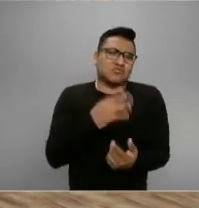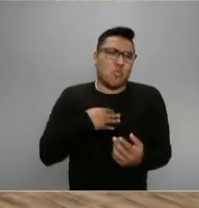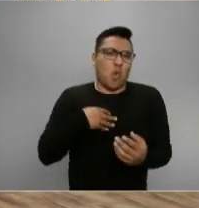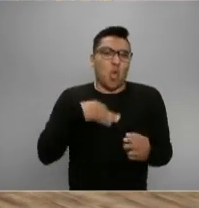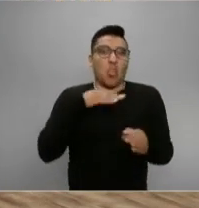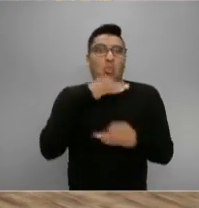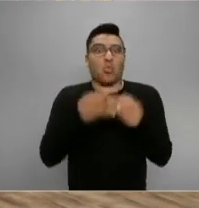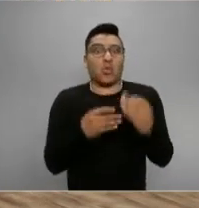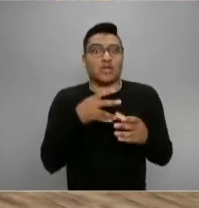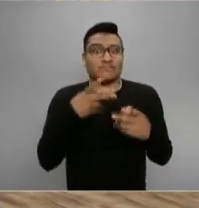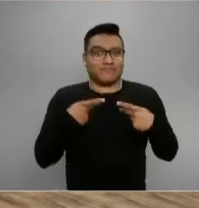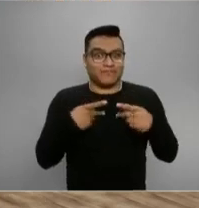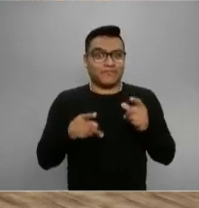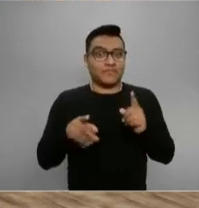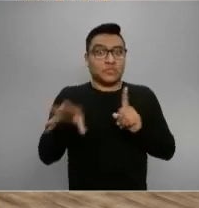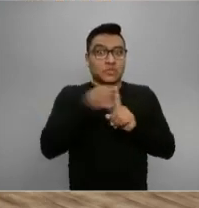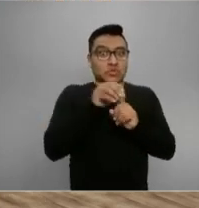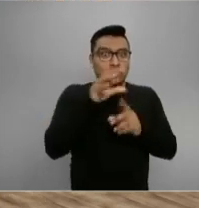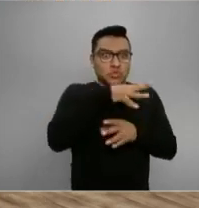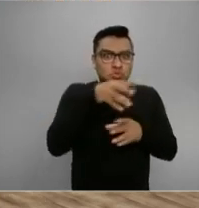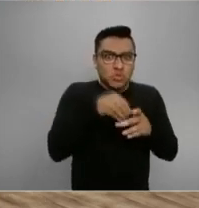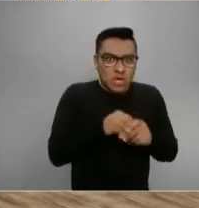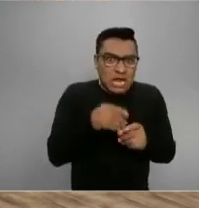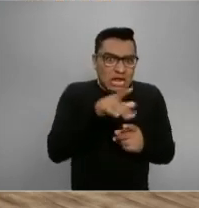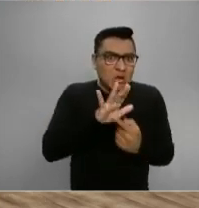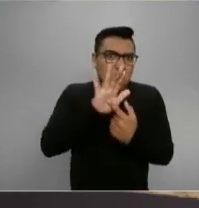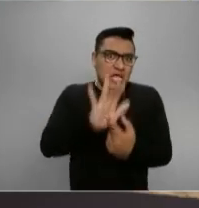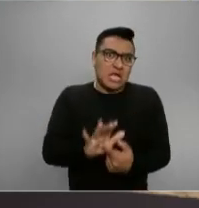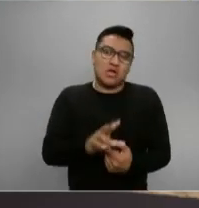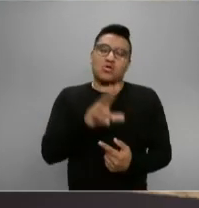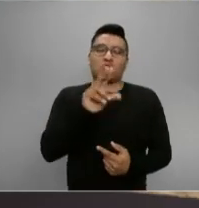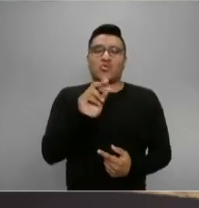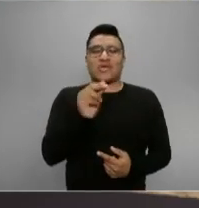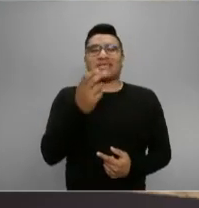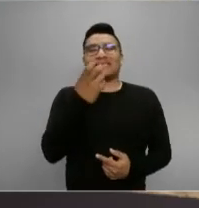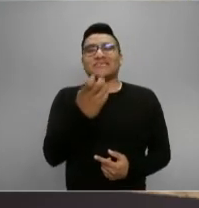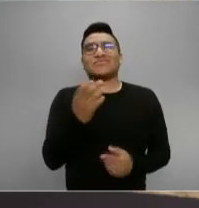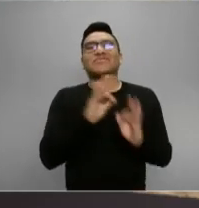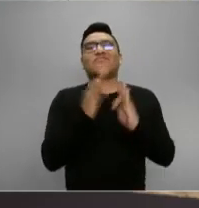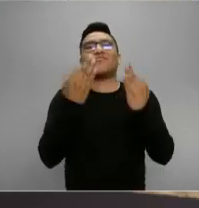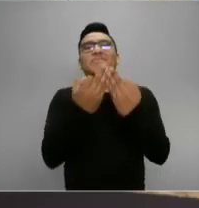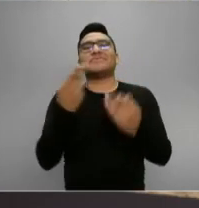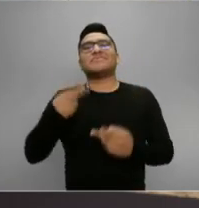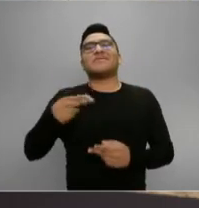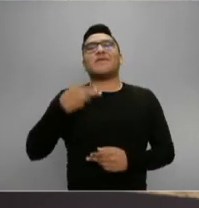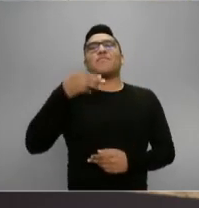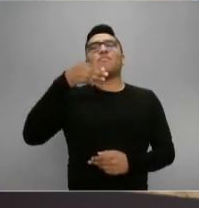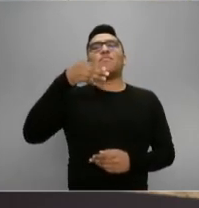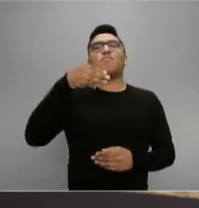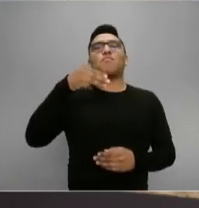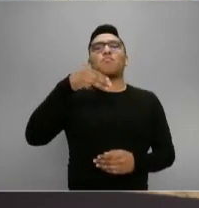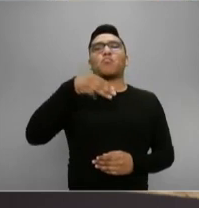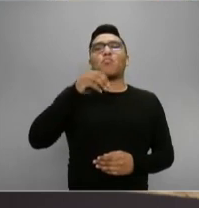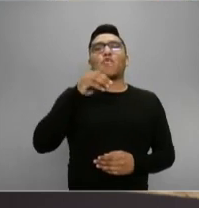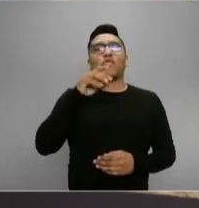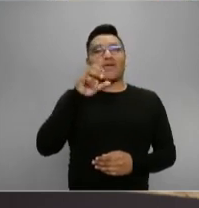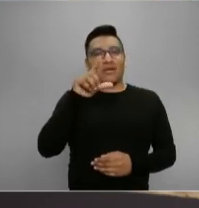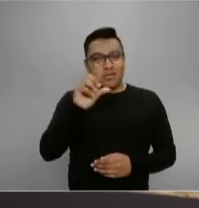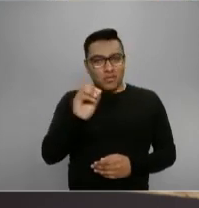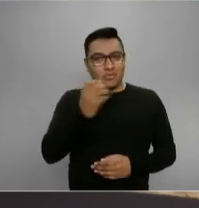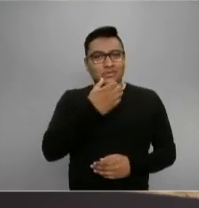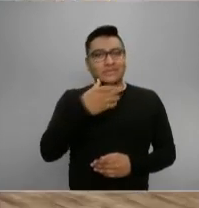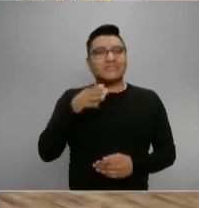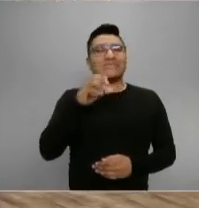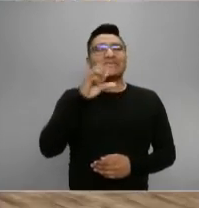casos. Se llama... En teoría... Se llama modelo Sentinela. El modelo Sentinela, que lo ha dicho, dice él,